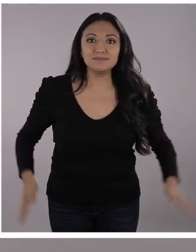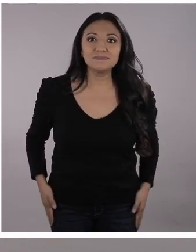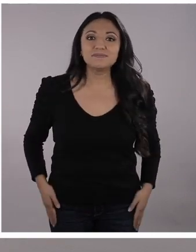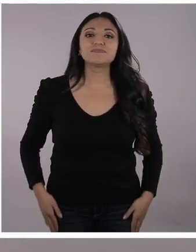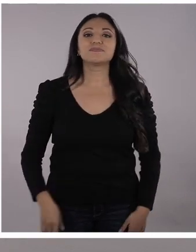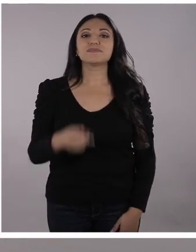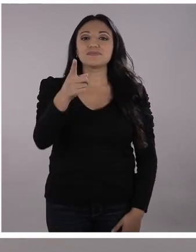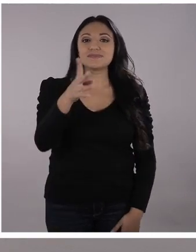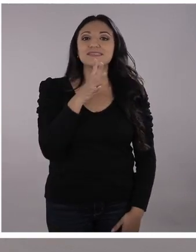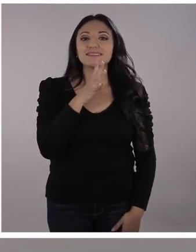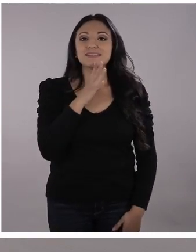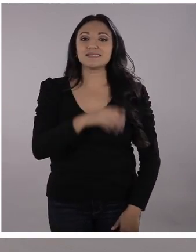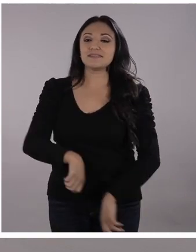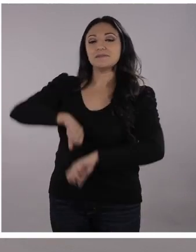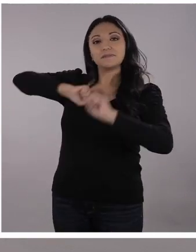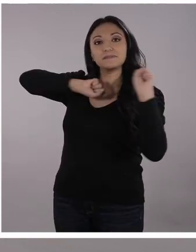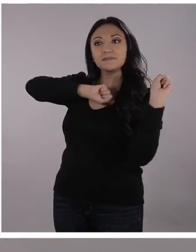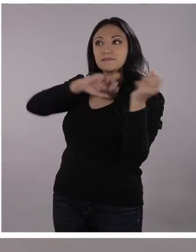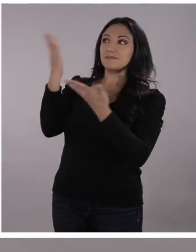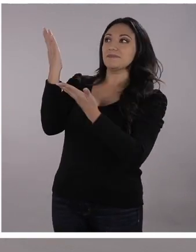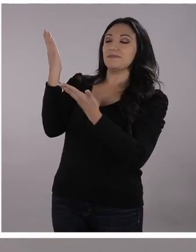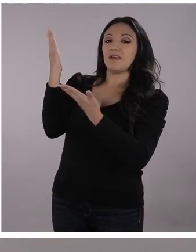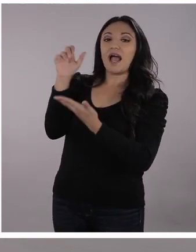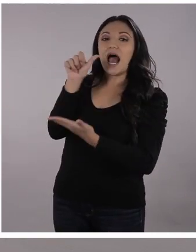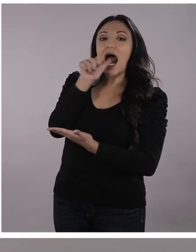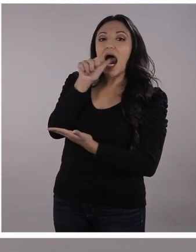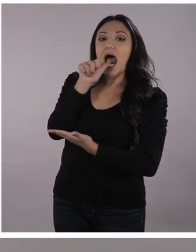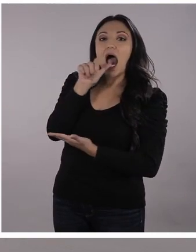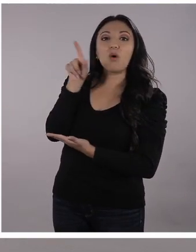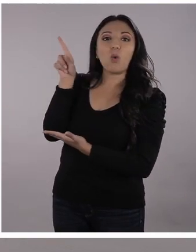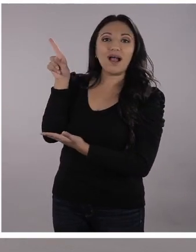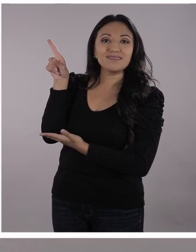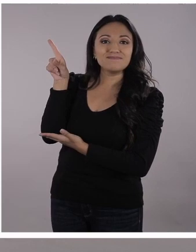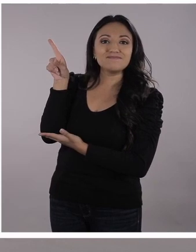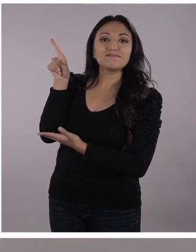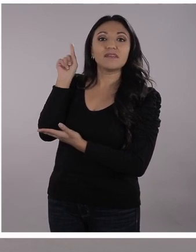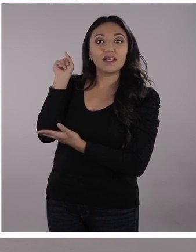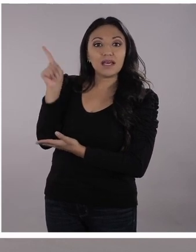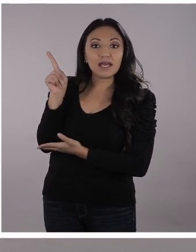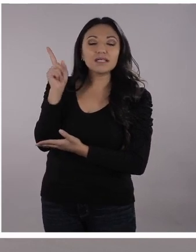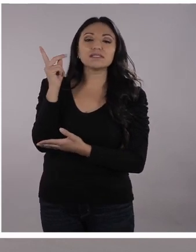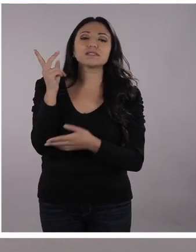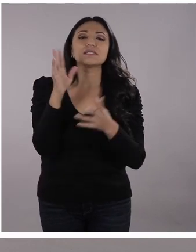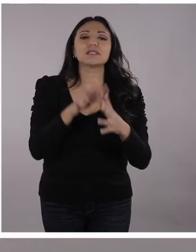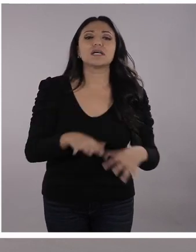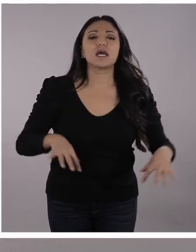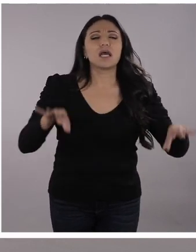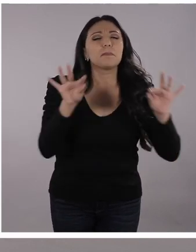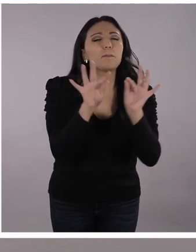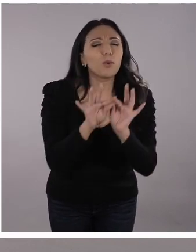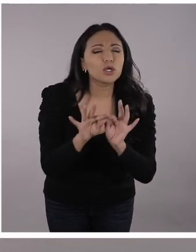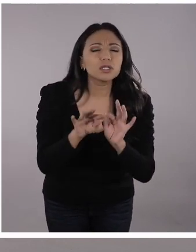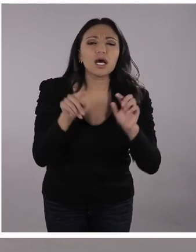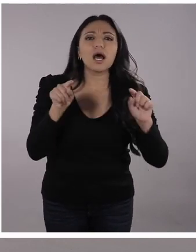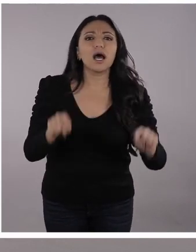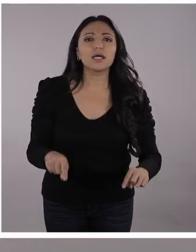Vamos a hablar de corrientes marinas. Estas son vitales para que nuestro